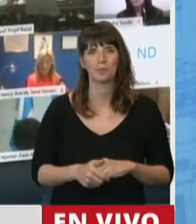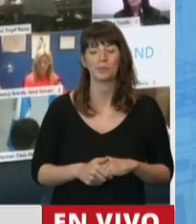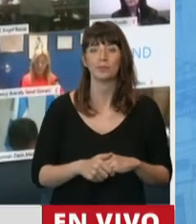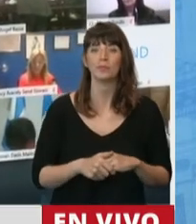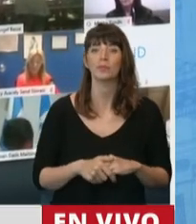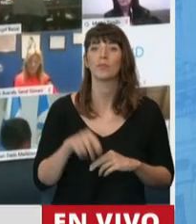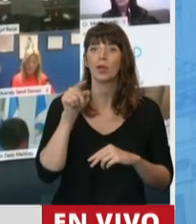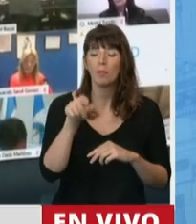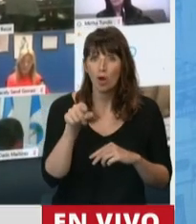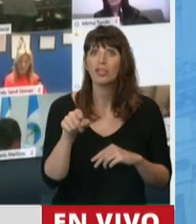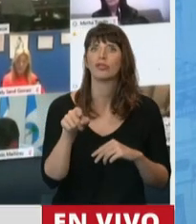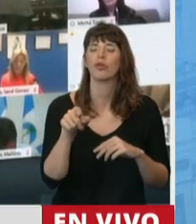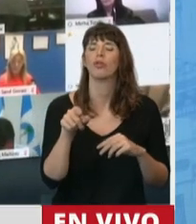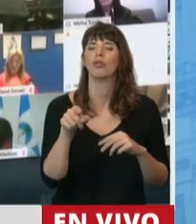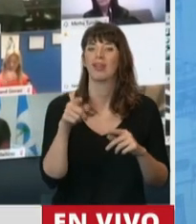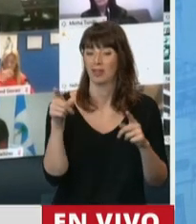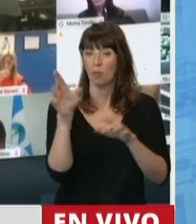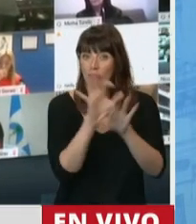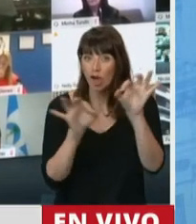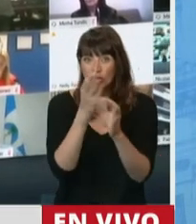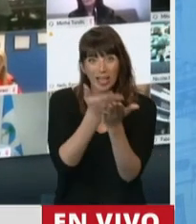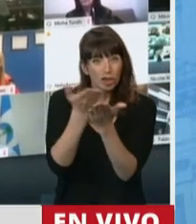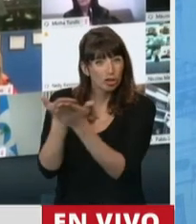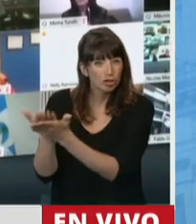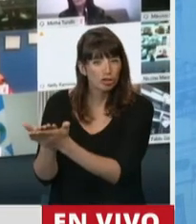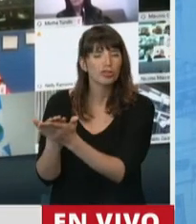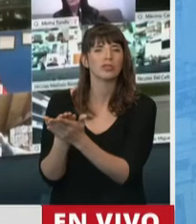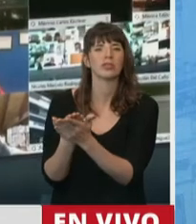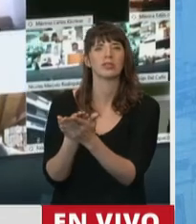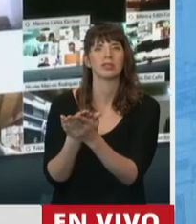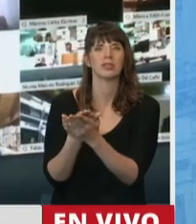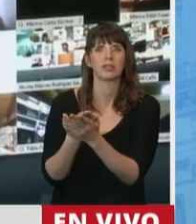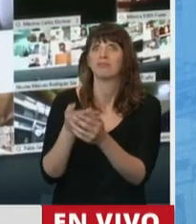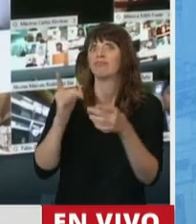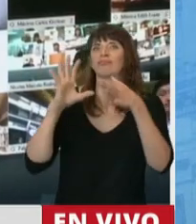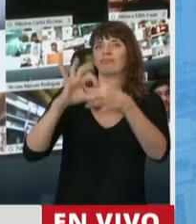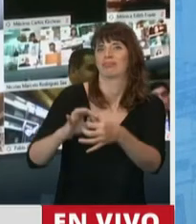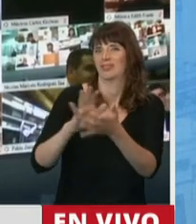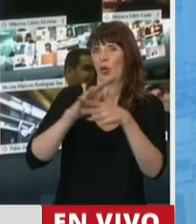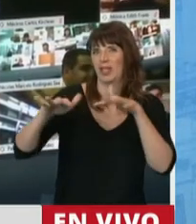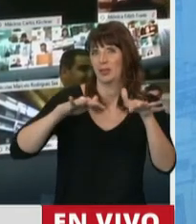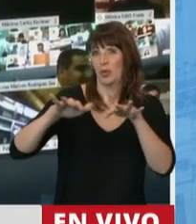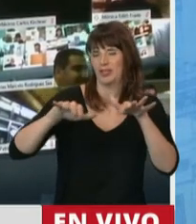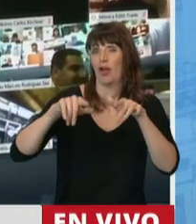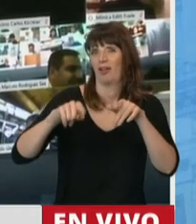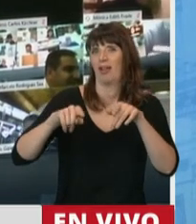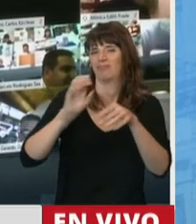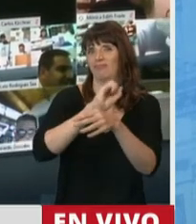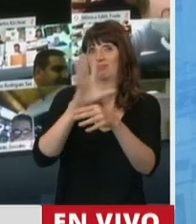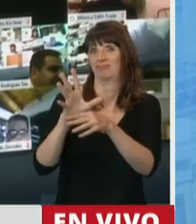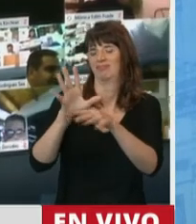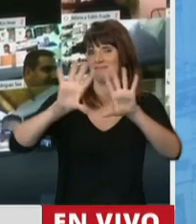discutir estos proyectos tiene que ver con la situación de pandemia, la situación del